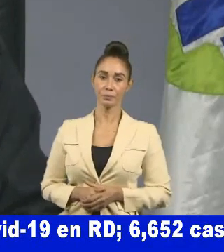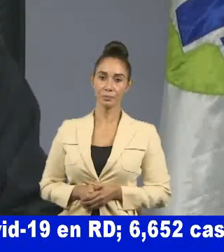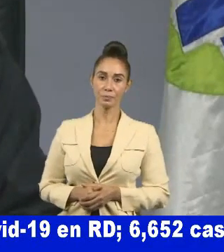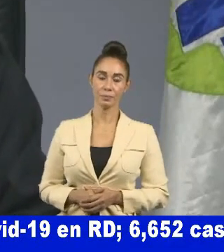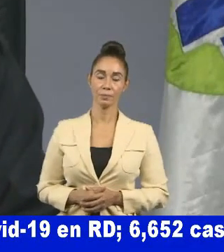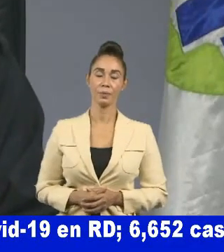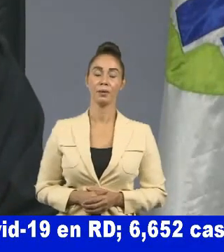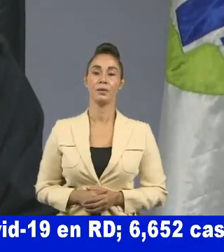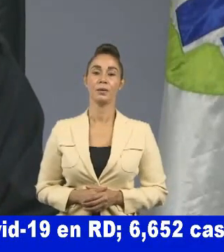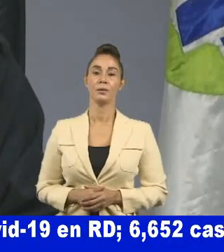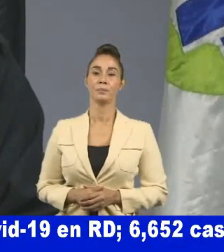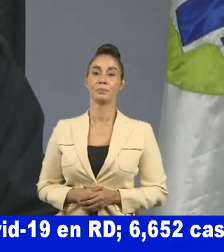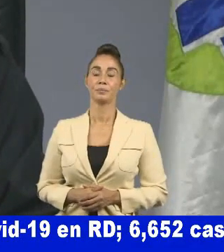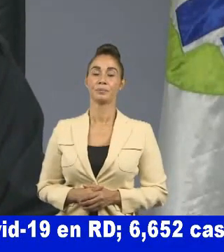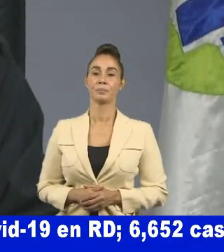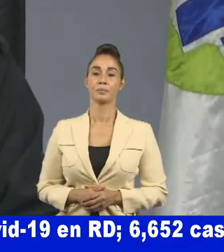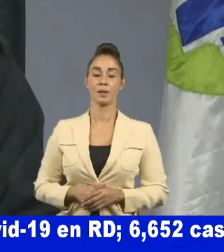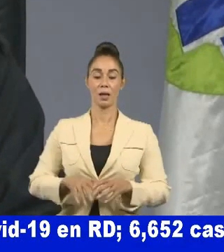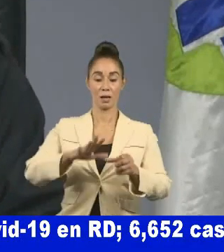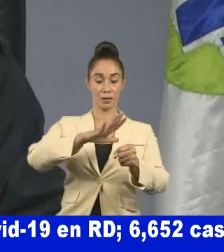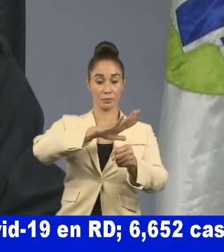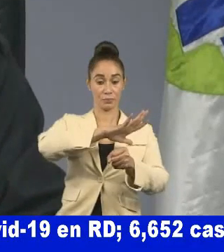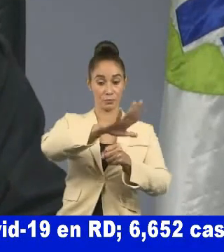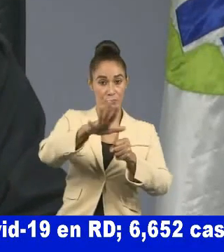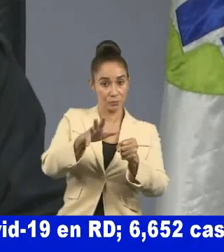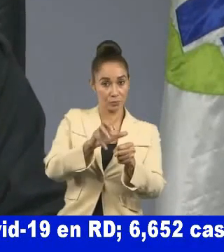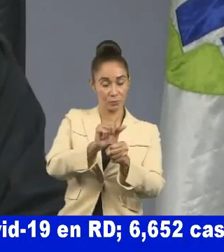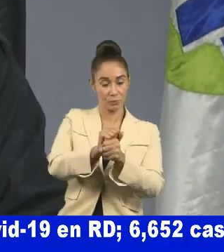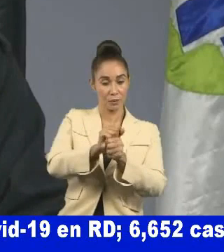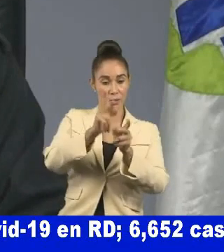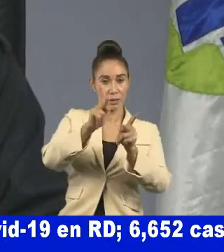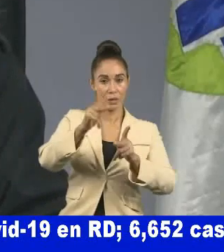Del total de casos confirmados